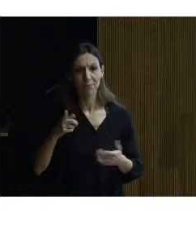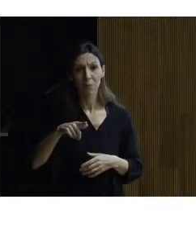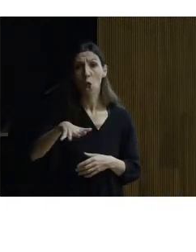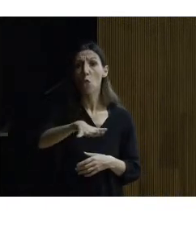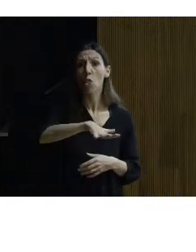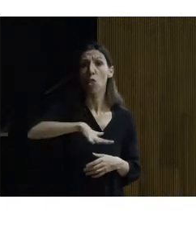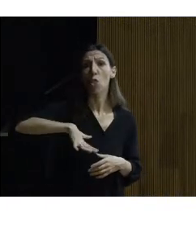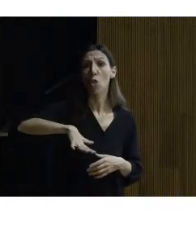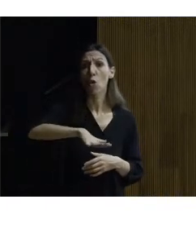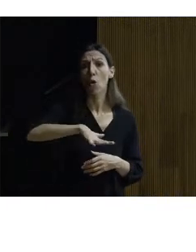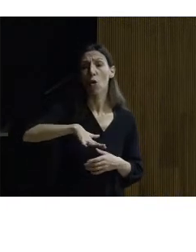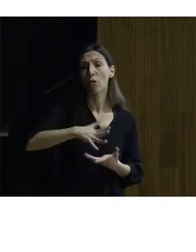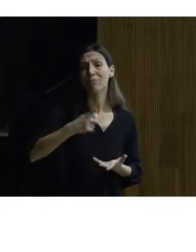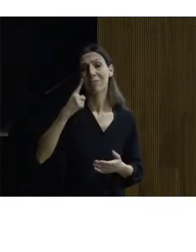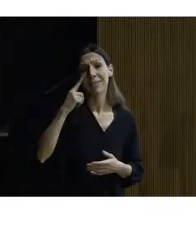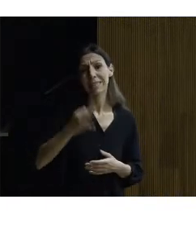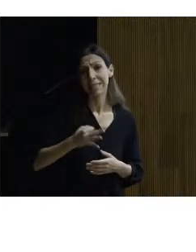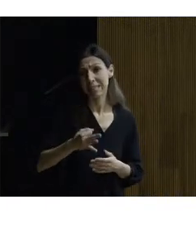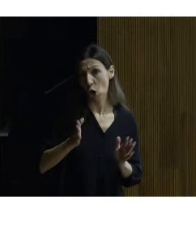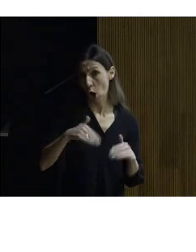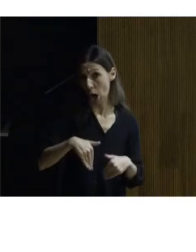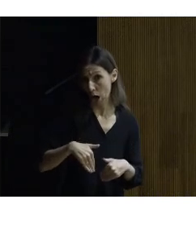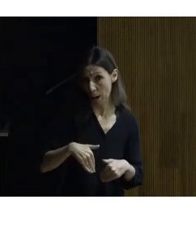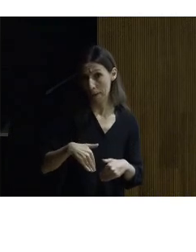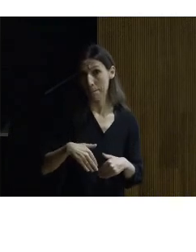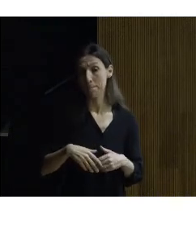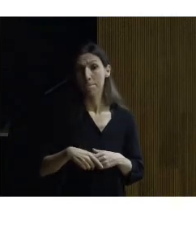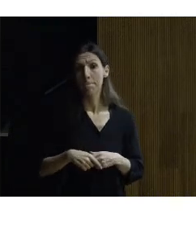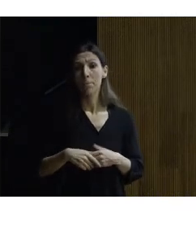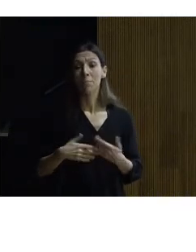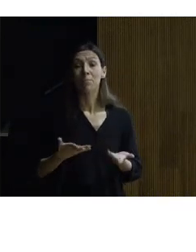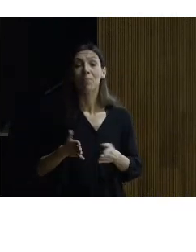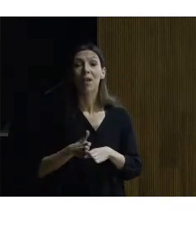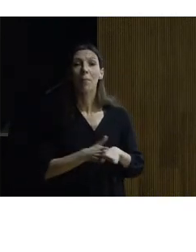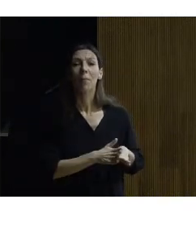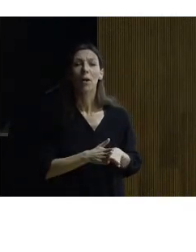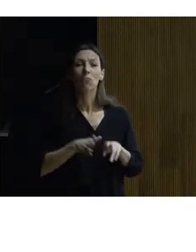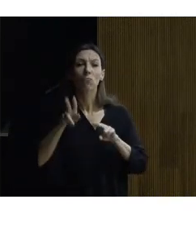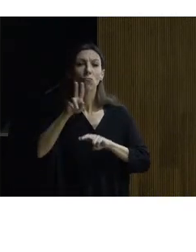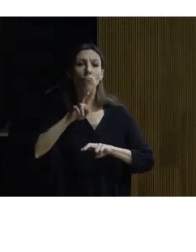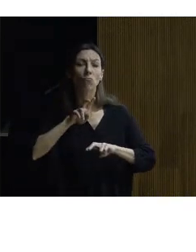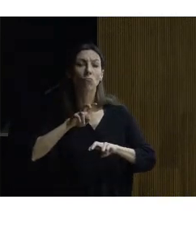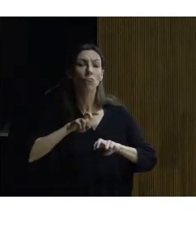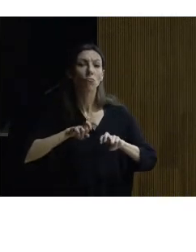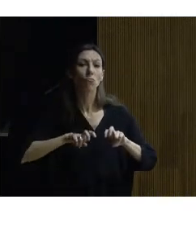no ocurría tal cosa por otra parte él buscó un